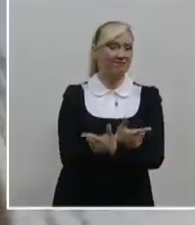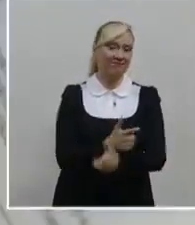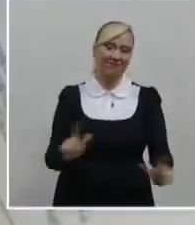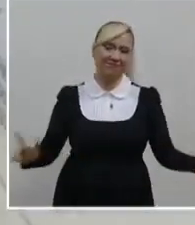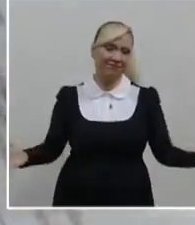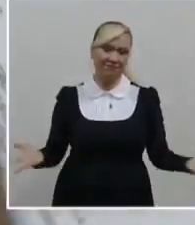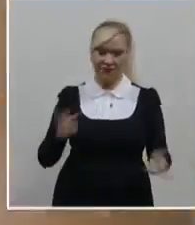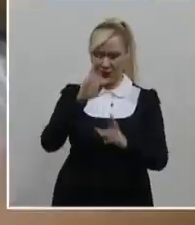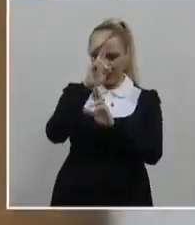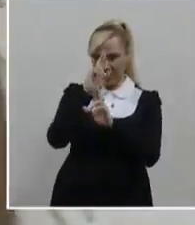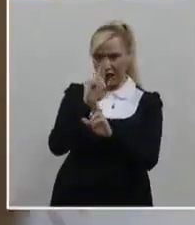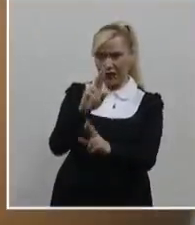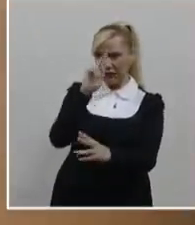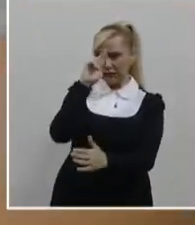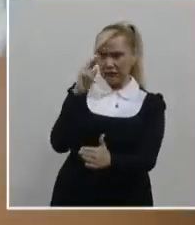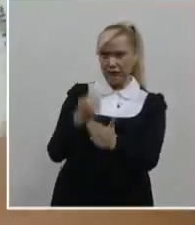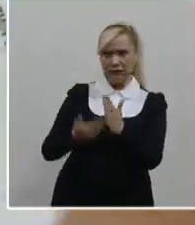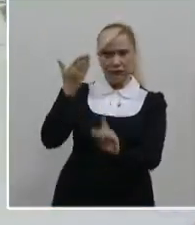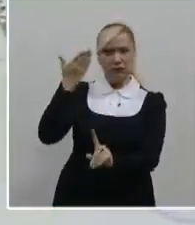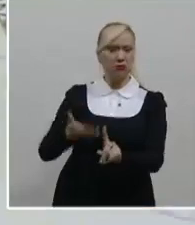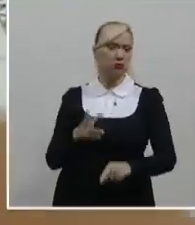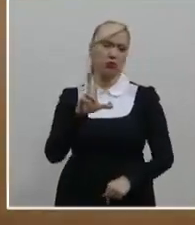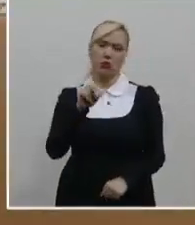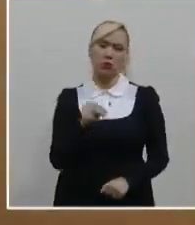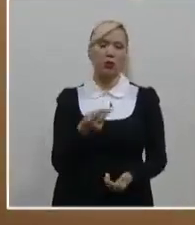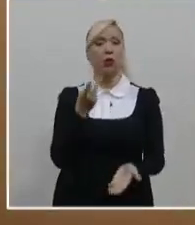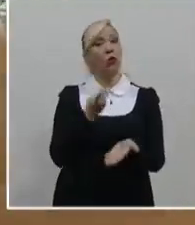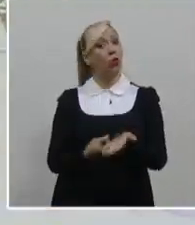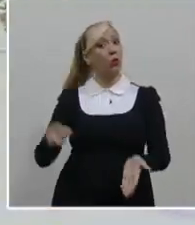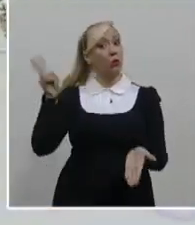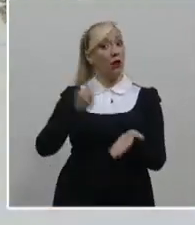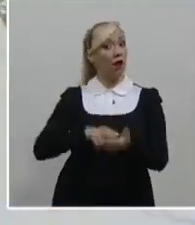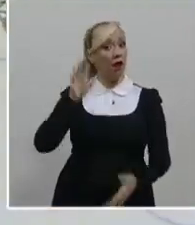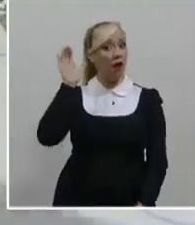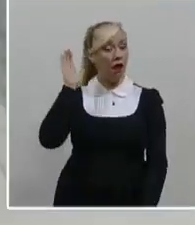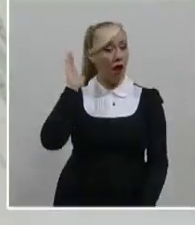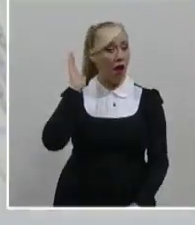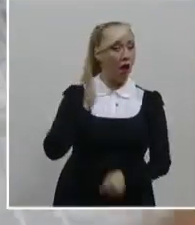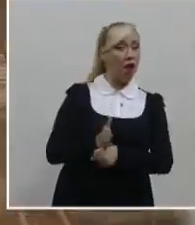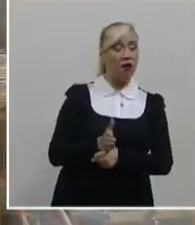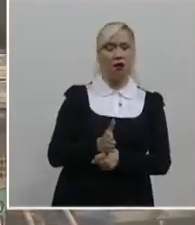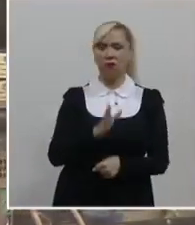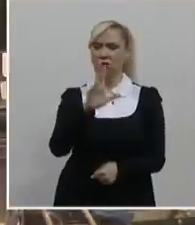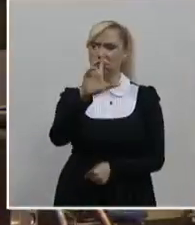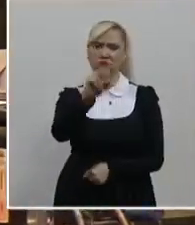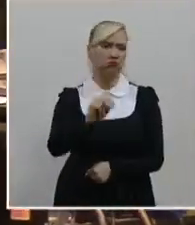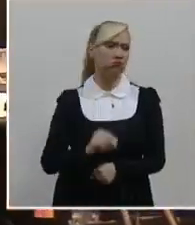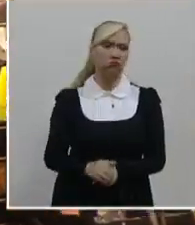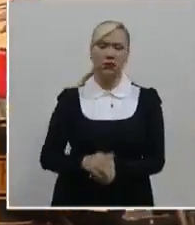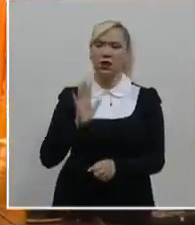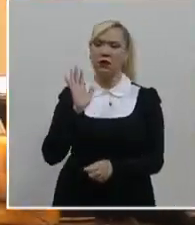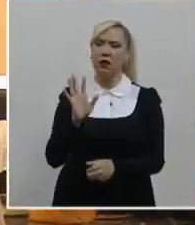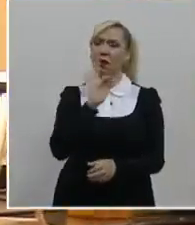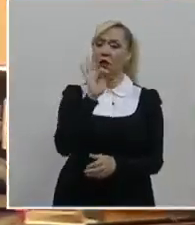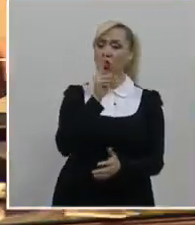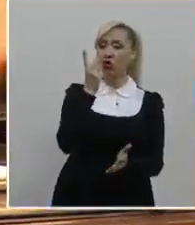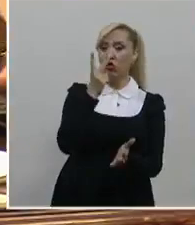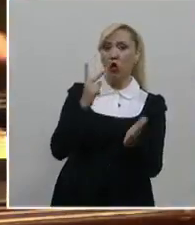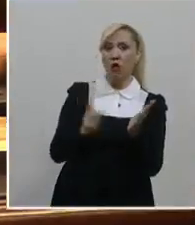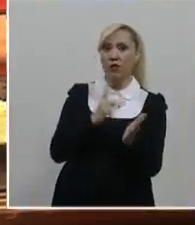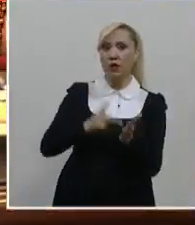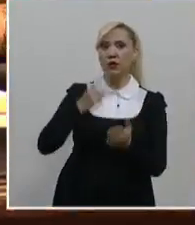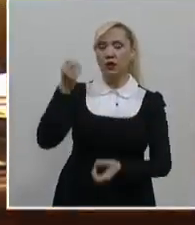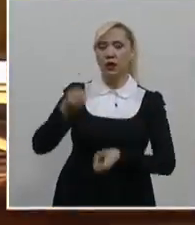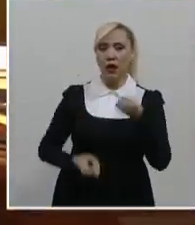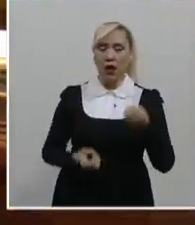la dignidad humana. Tampoco implica un doble castigo, pues ello se actualiza cuando el Estado ha juzgado a dos veces a una persona